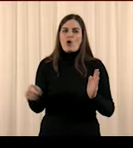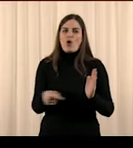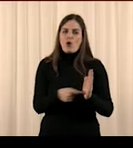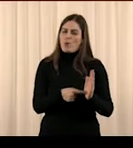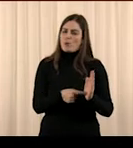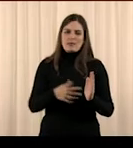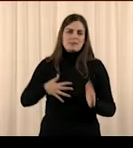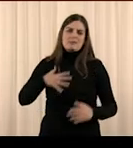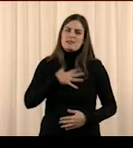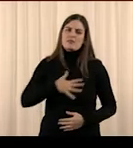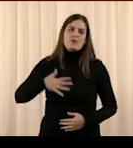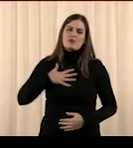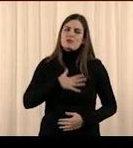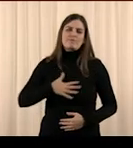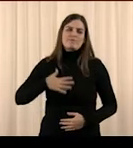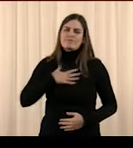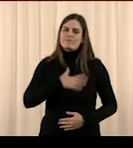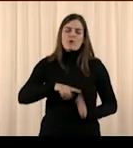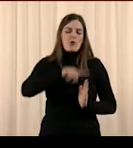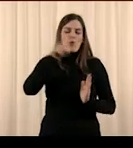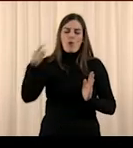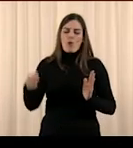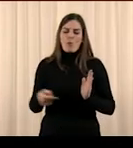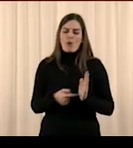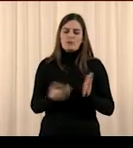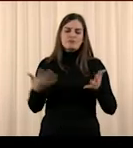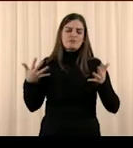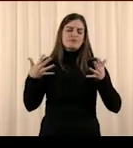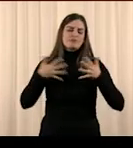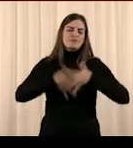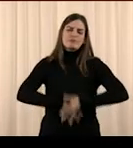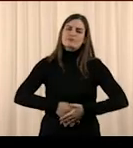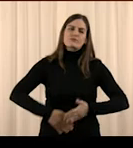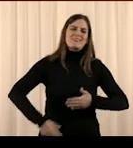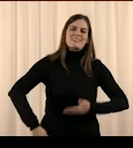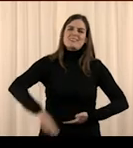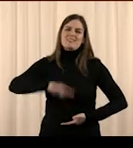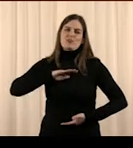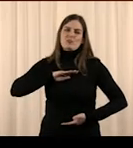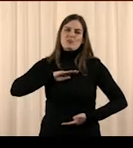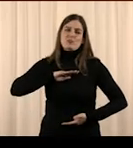totalmente satisfechos, no en la mente,